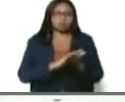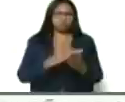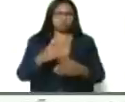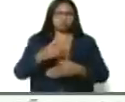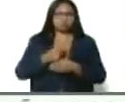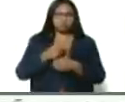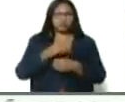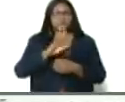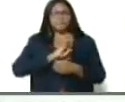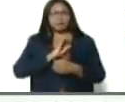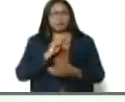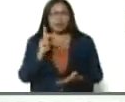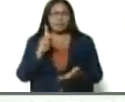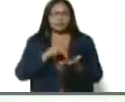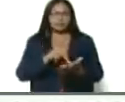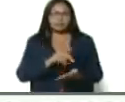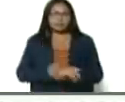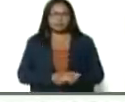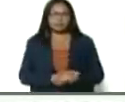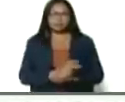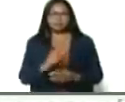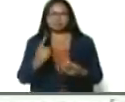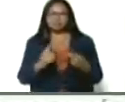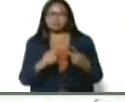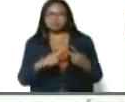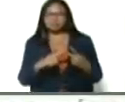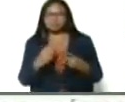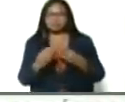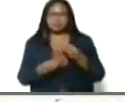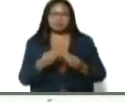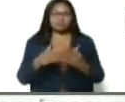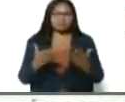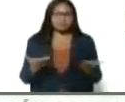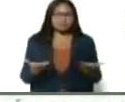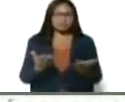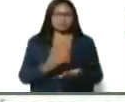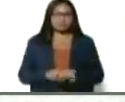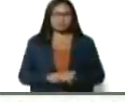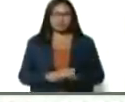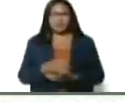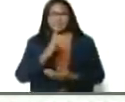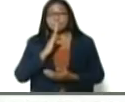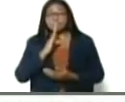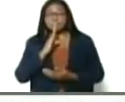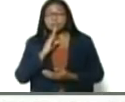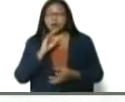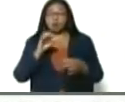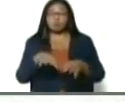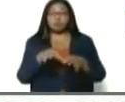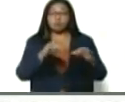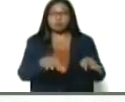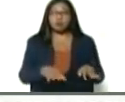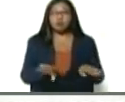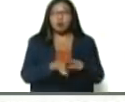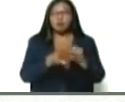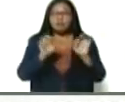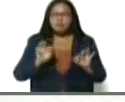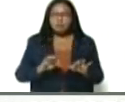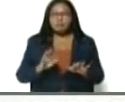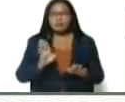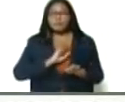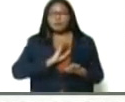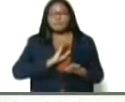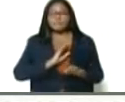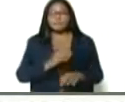importante en la participación. El segundo elemento novedoso que tiene es que el Banco Agrícola se convierte en una criptobanca. Es decir, puede